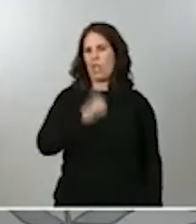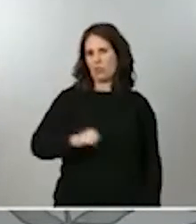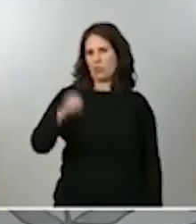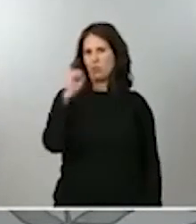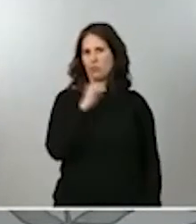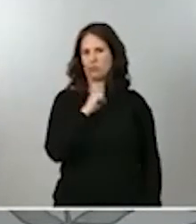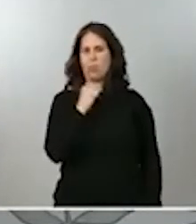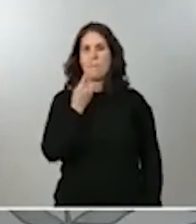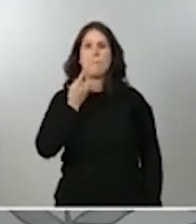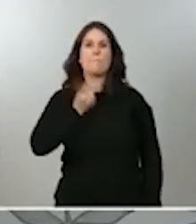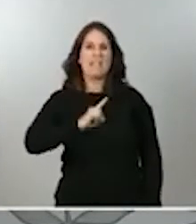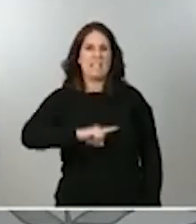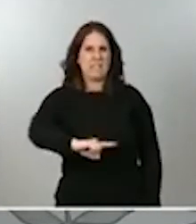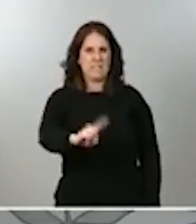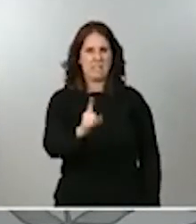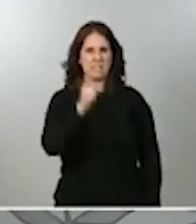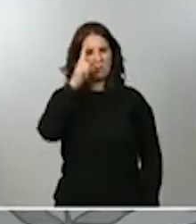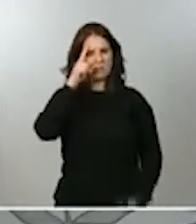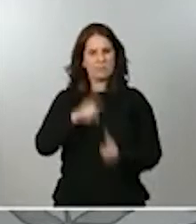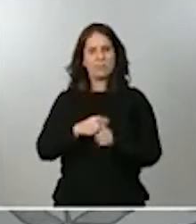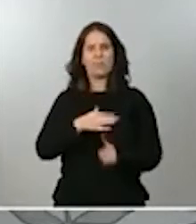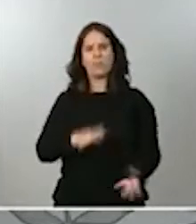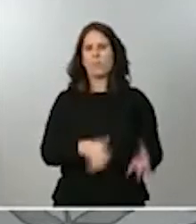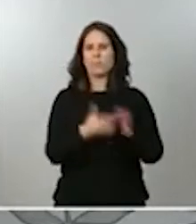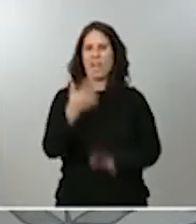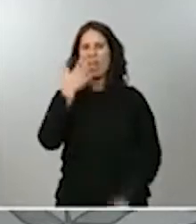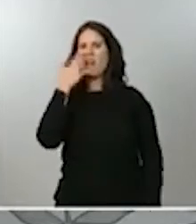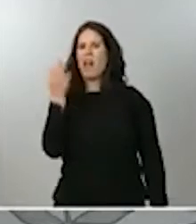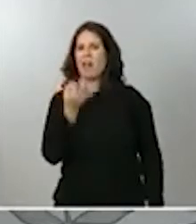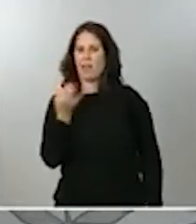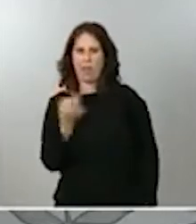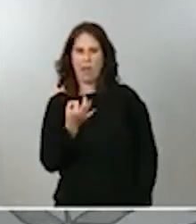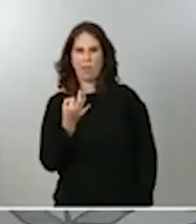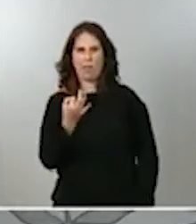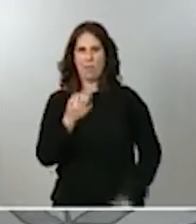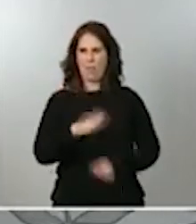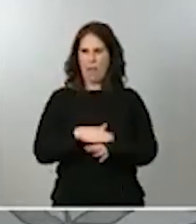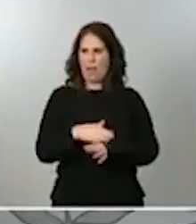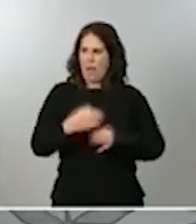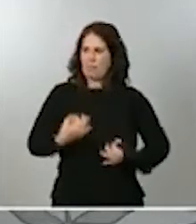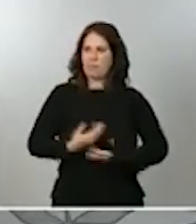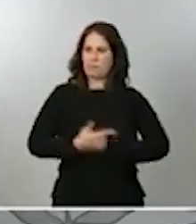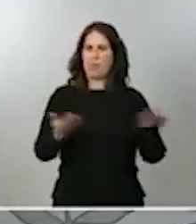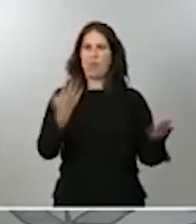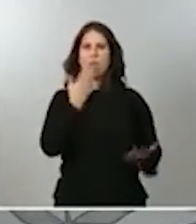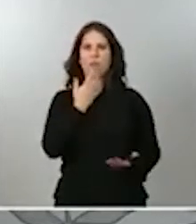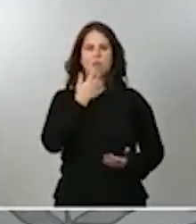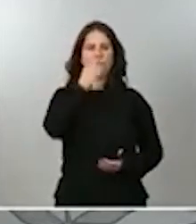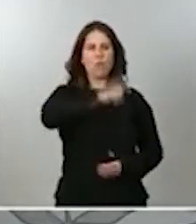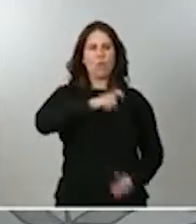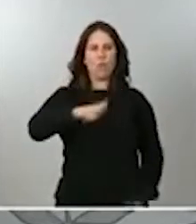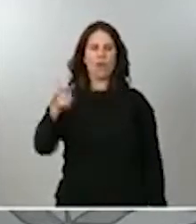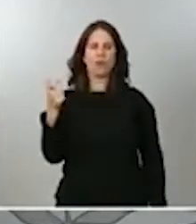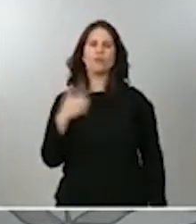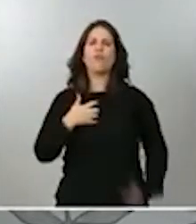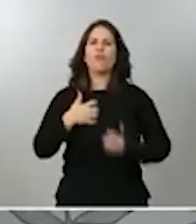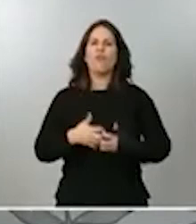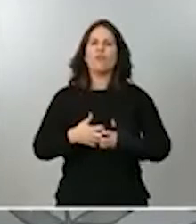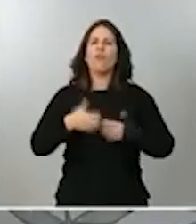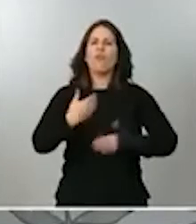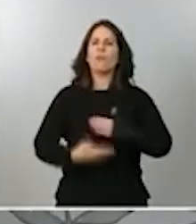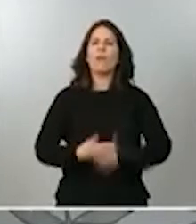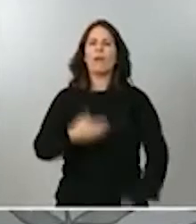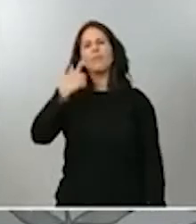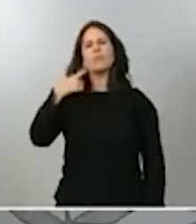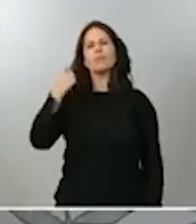para hacer realidad este principio respecto al conocimiento que los ciudadanos deben de tener del funcionamiento habitual, de las ganancias,